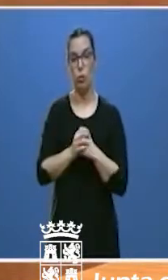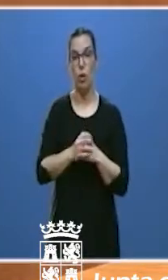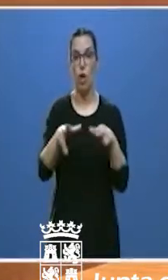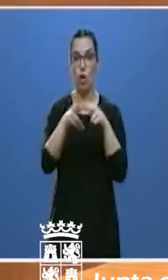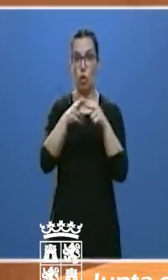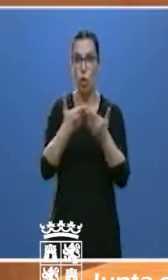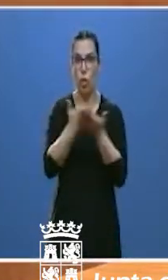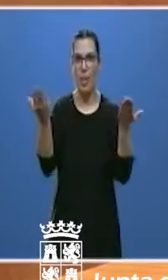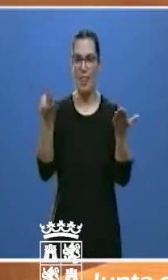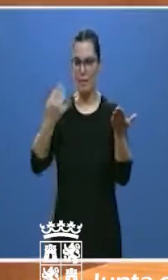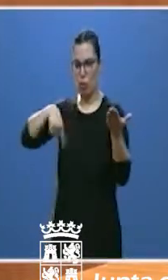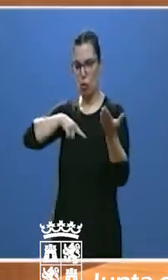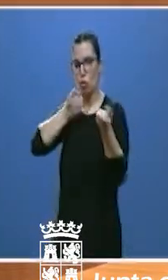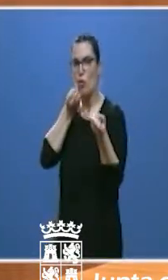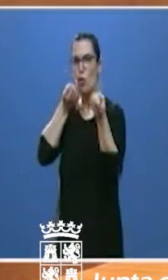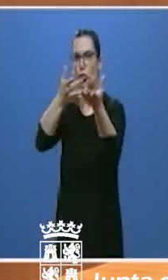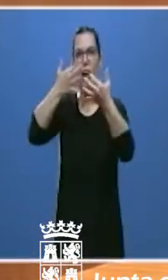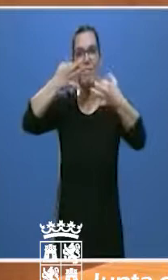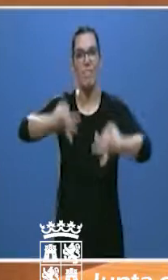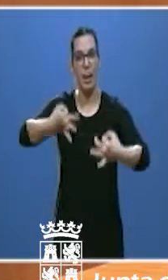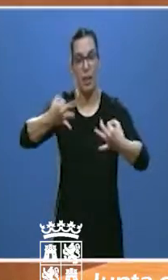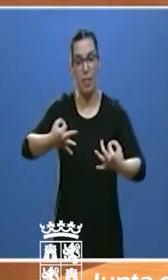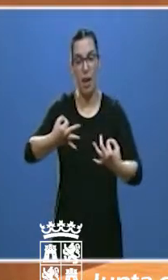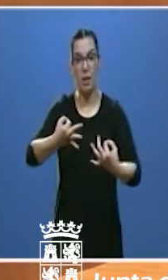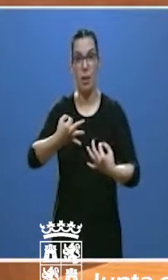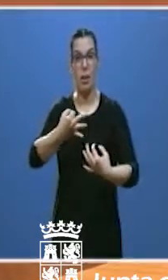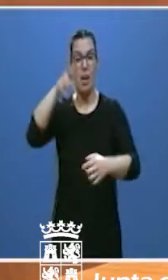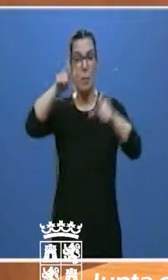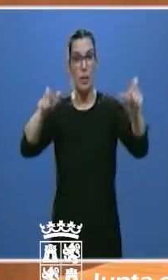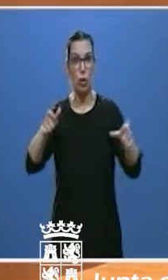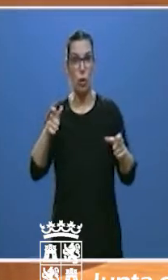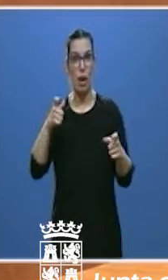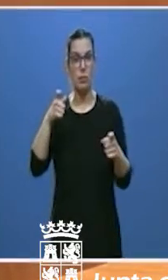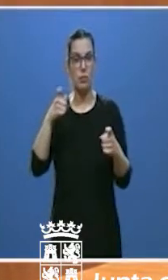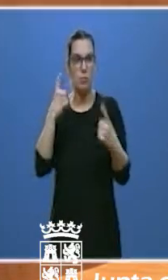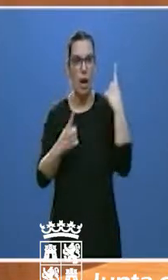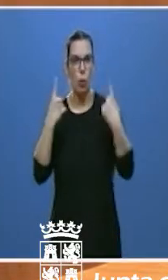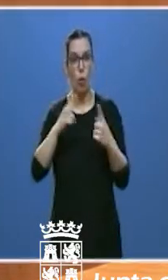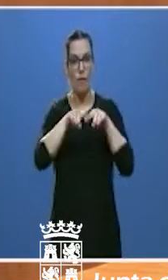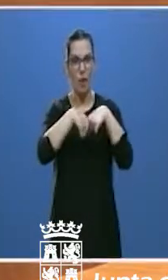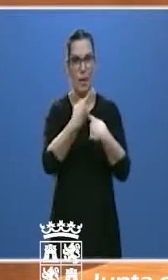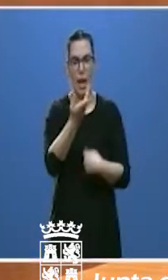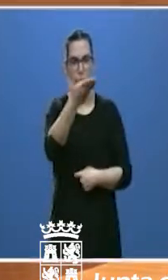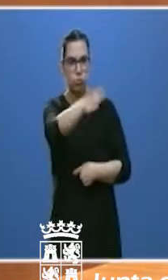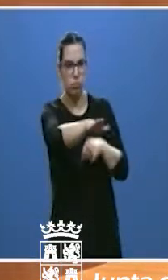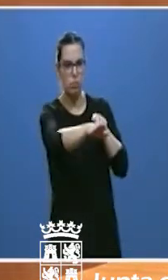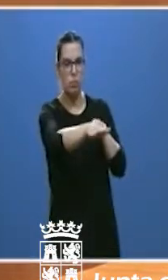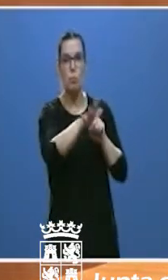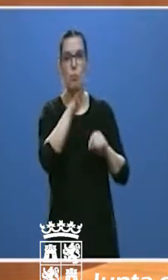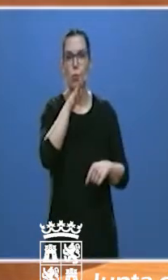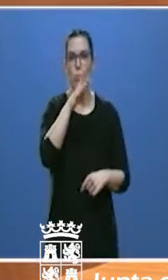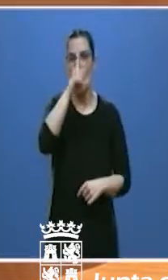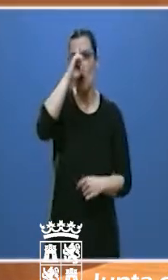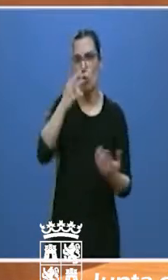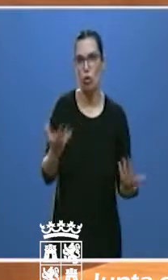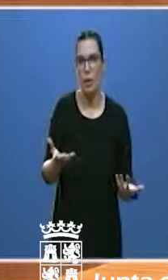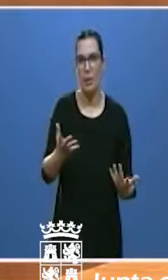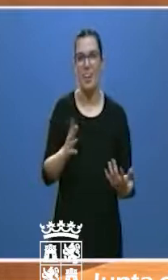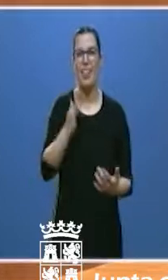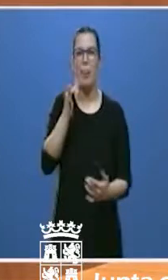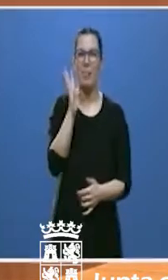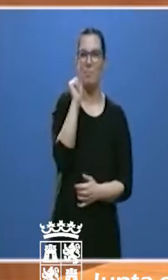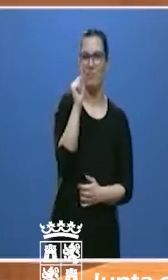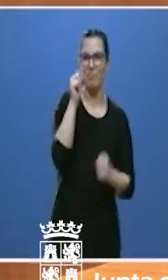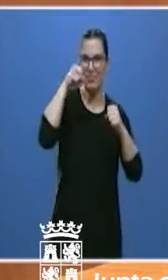sociedad. Es dramático para las personas que aún no saben de qué murieron sus familiares, de los que no se pudieron despedir.